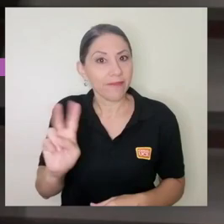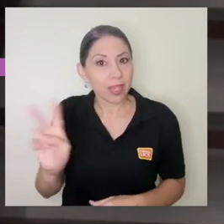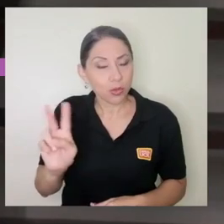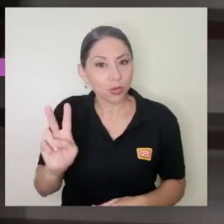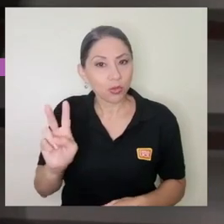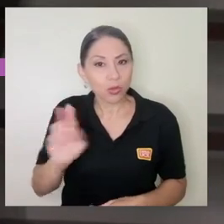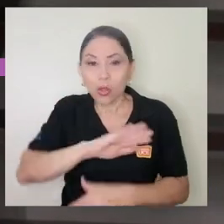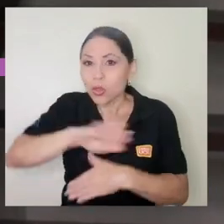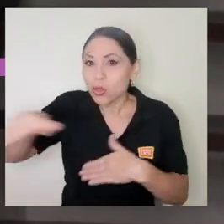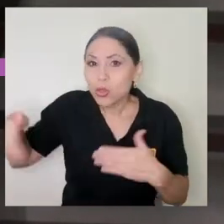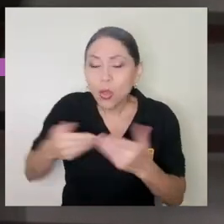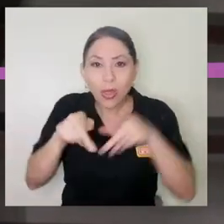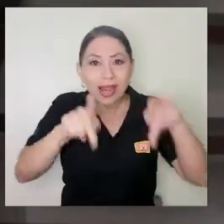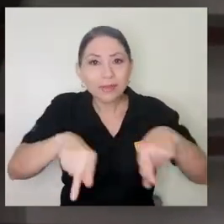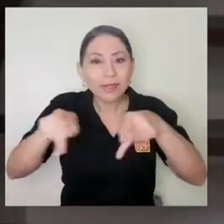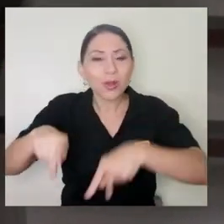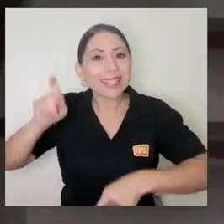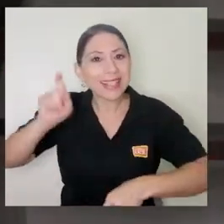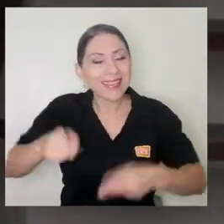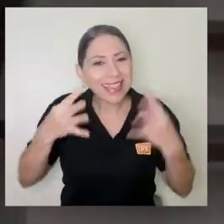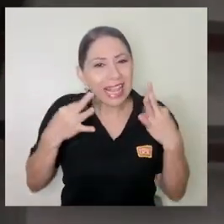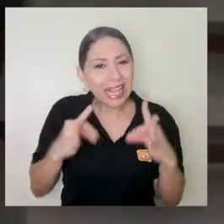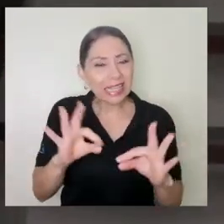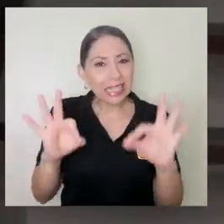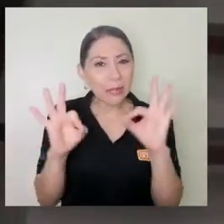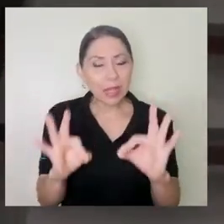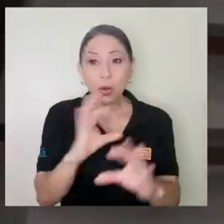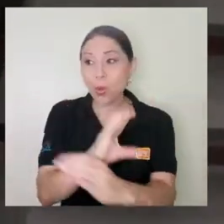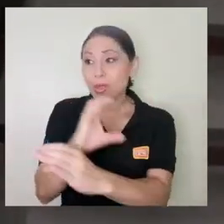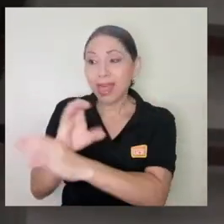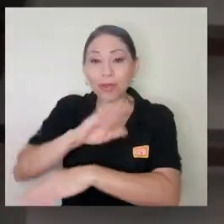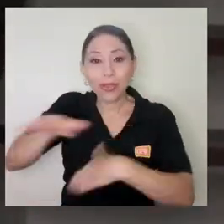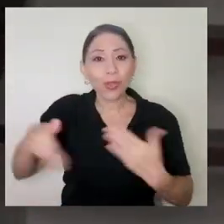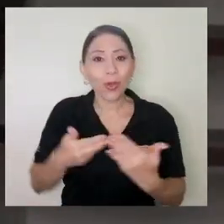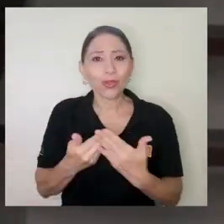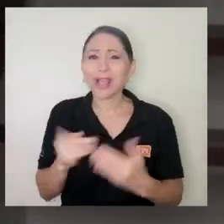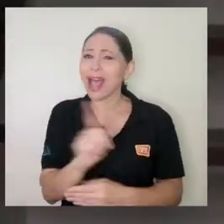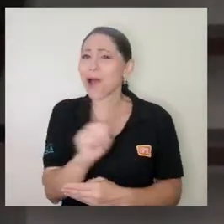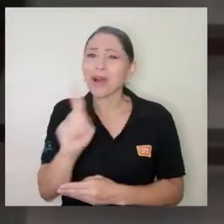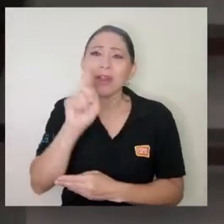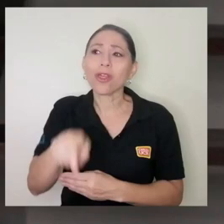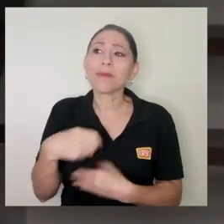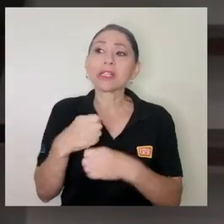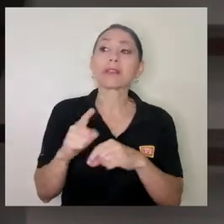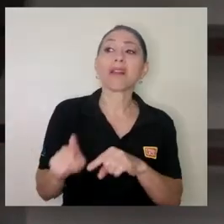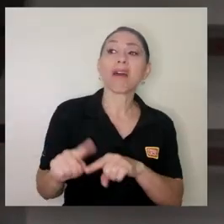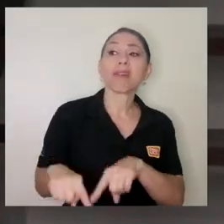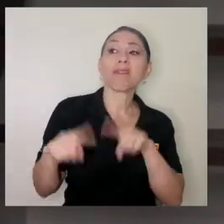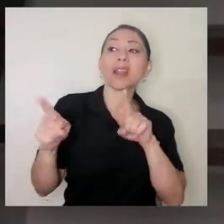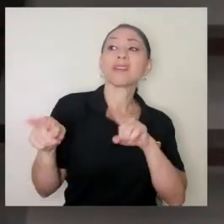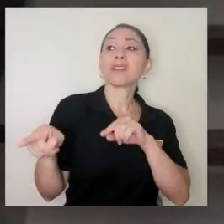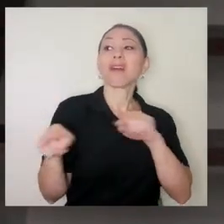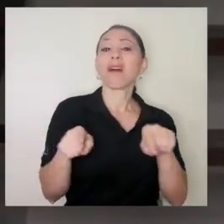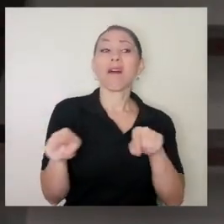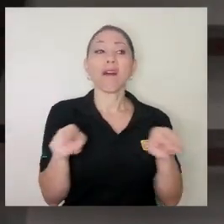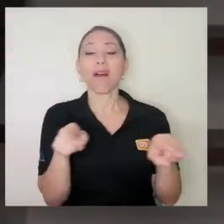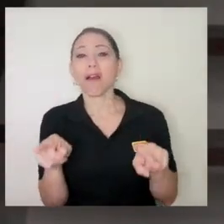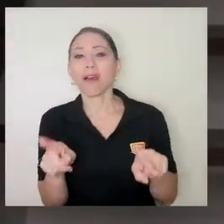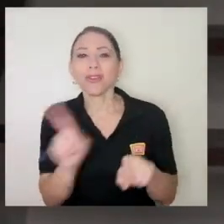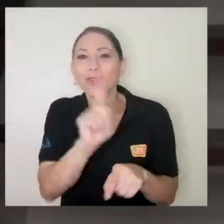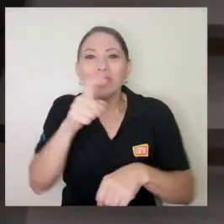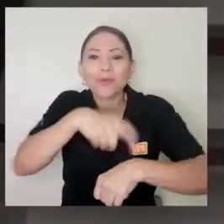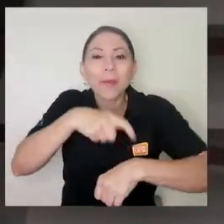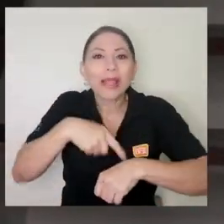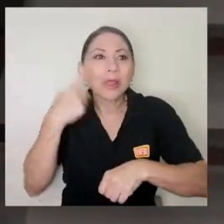tenemos que estar todas las personas tratar de estar bien cuidándonos a todos no es momento para generar diferencias no es momento para